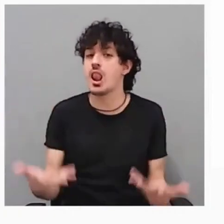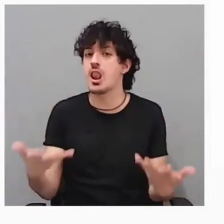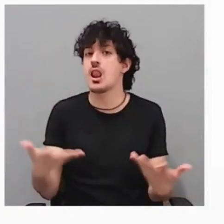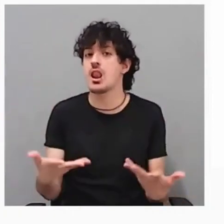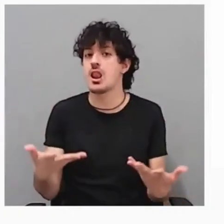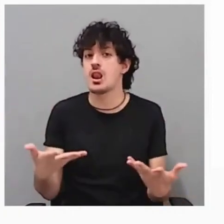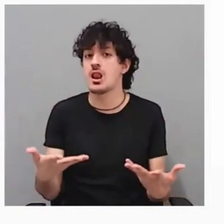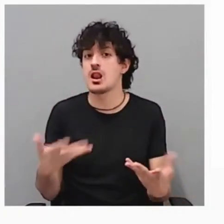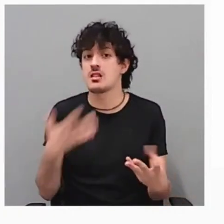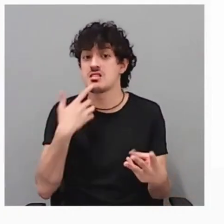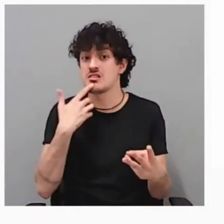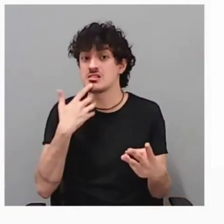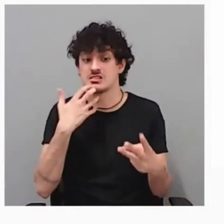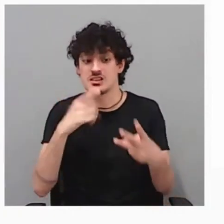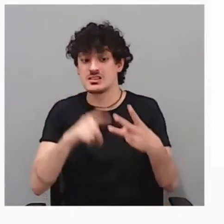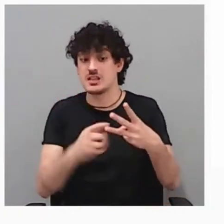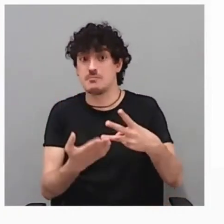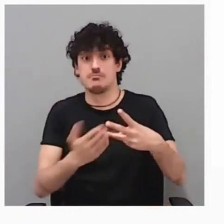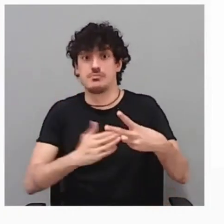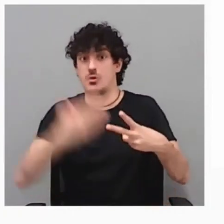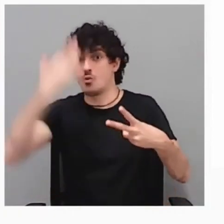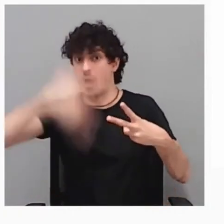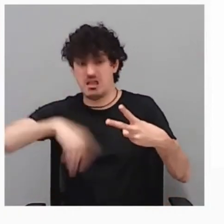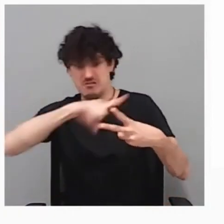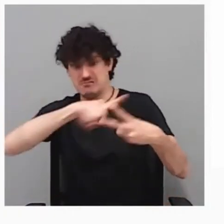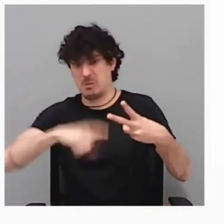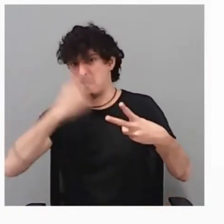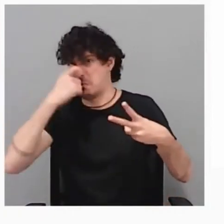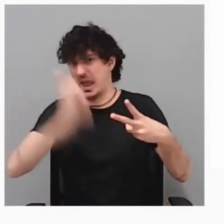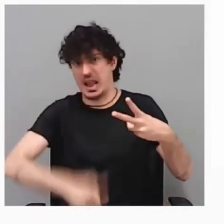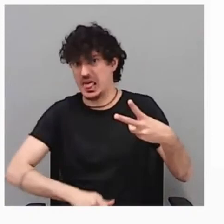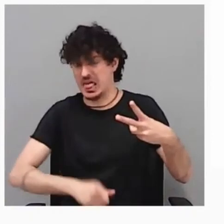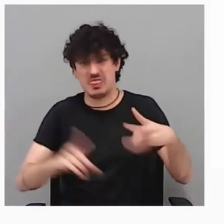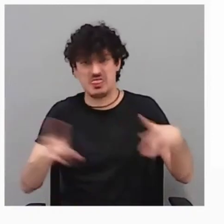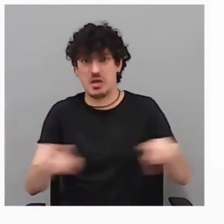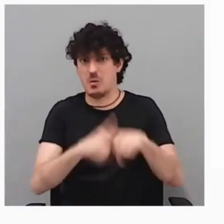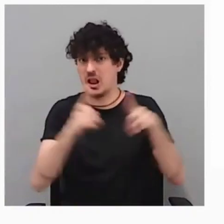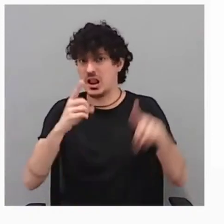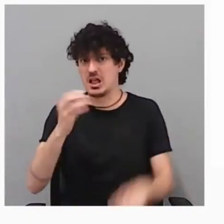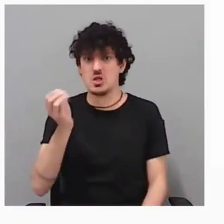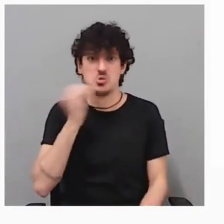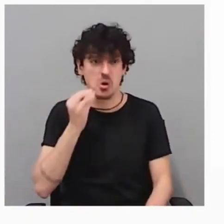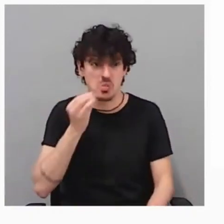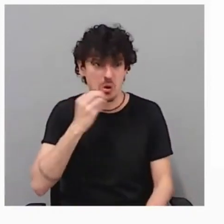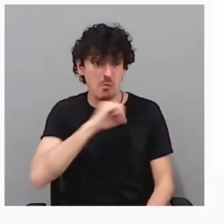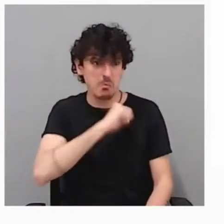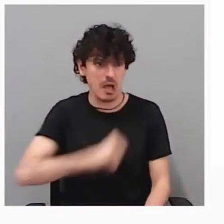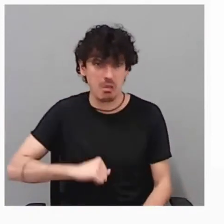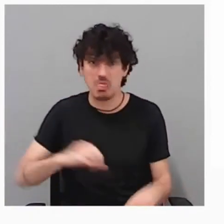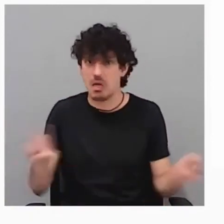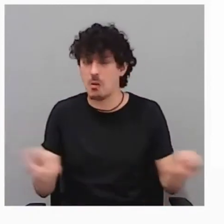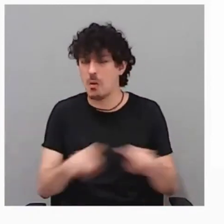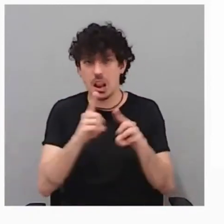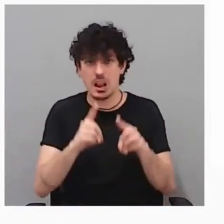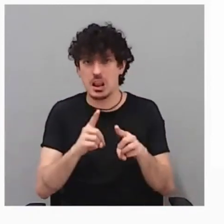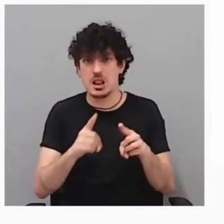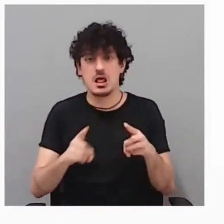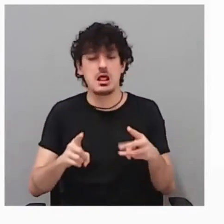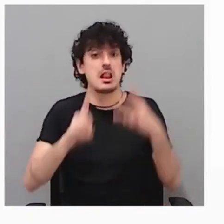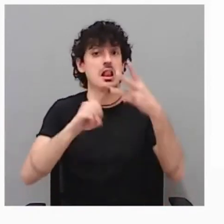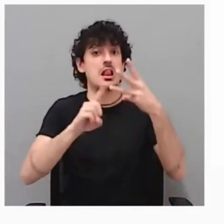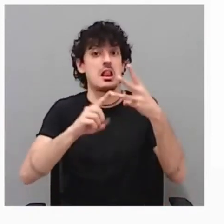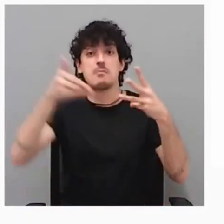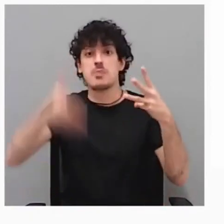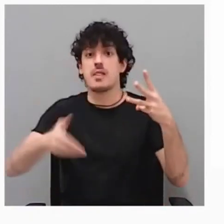dos no valen para nada, da igual que seas, dice, tonto y vago, que el primer criterio más importante es en la